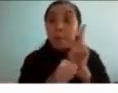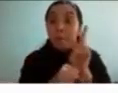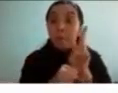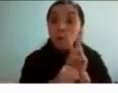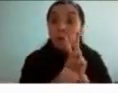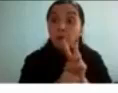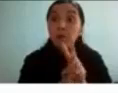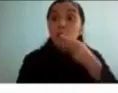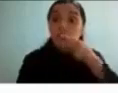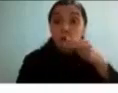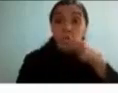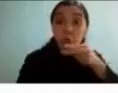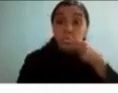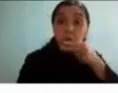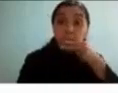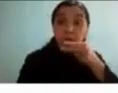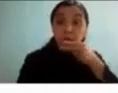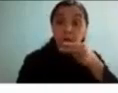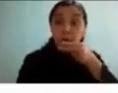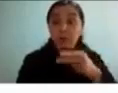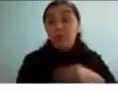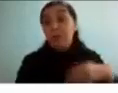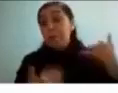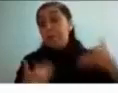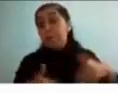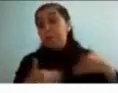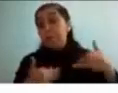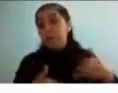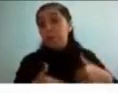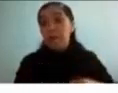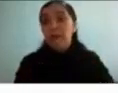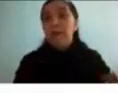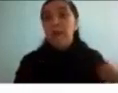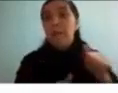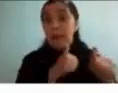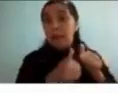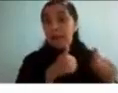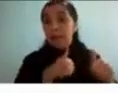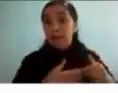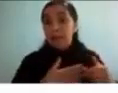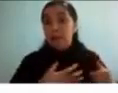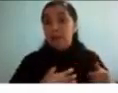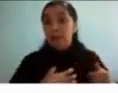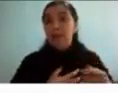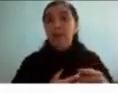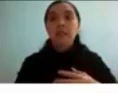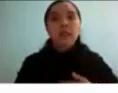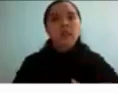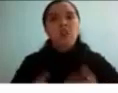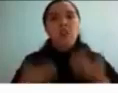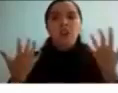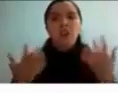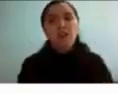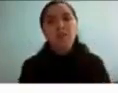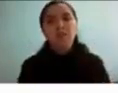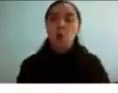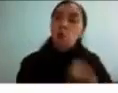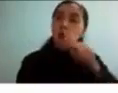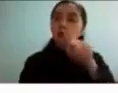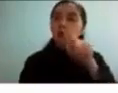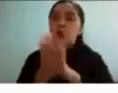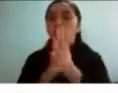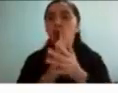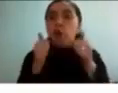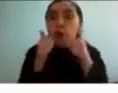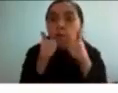un montón un riesgo cardiovascular una consistente y que se enojaba demasiado porque decías tienes todo bien y te equivocaste en